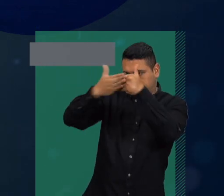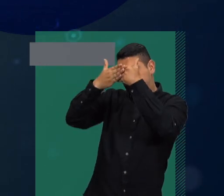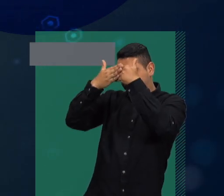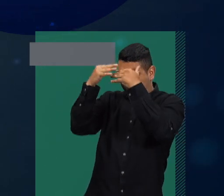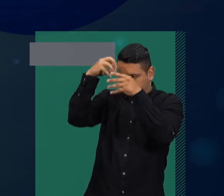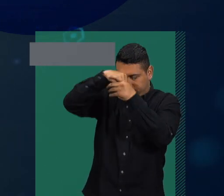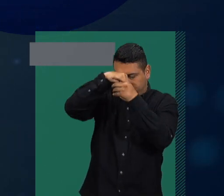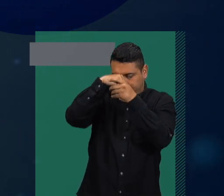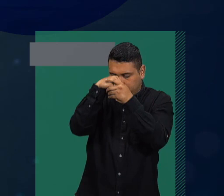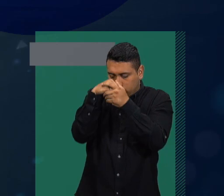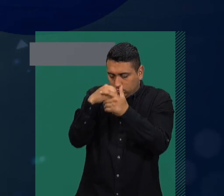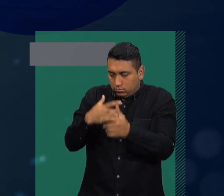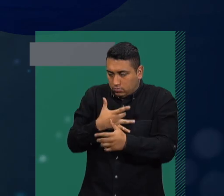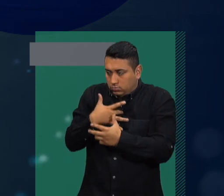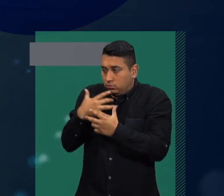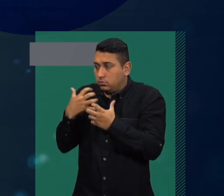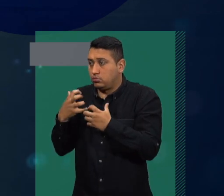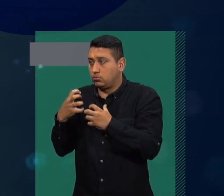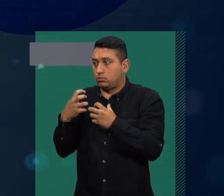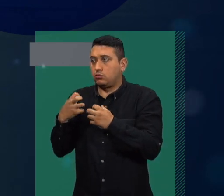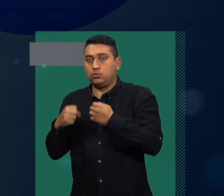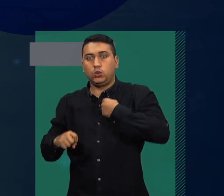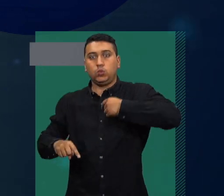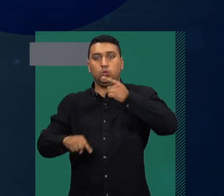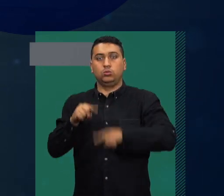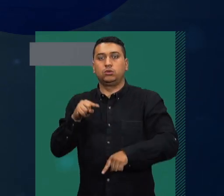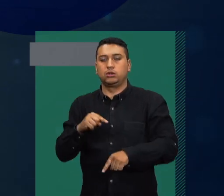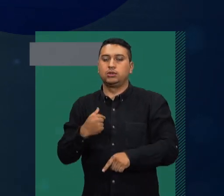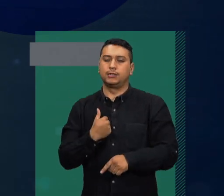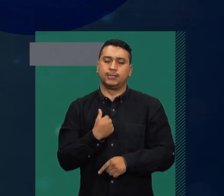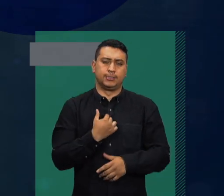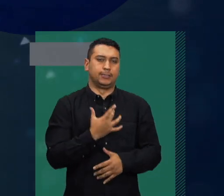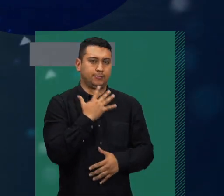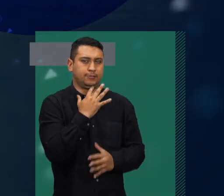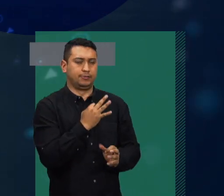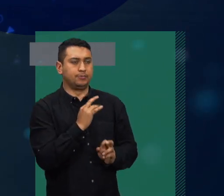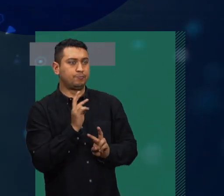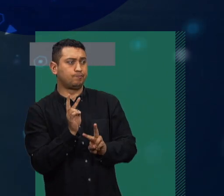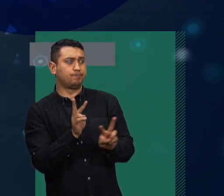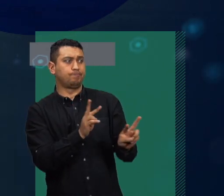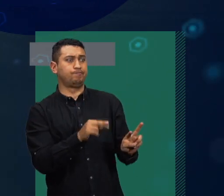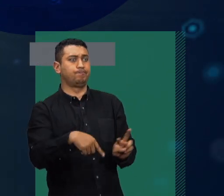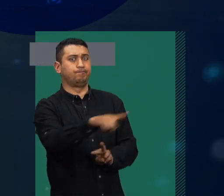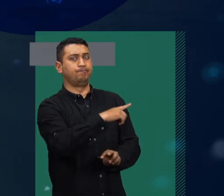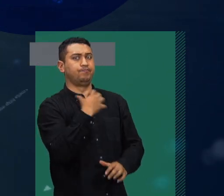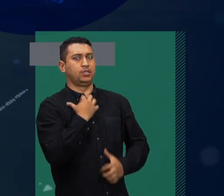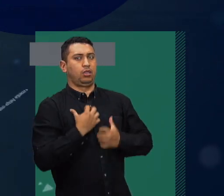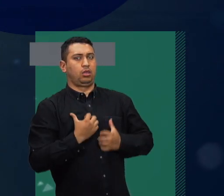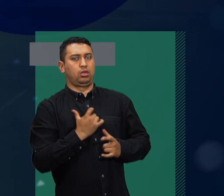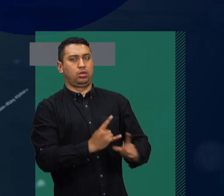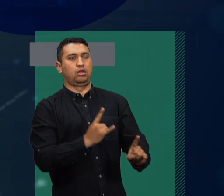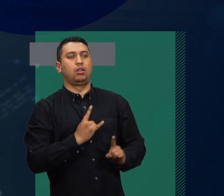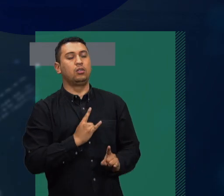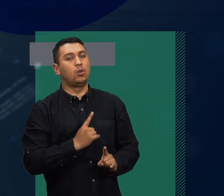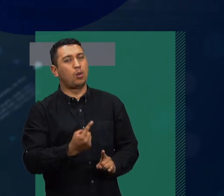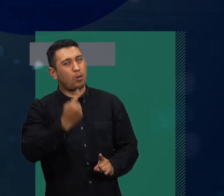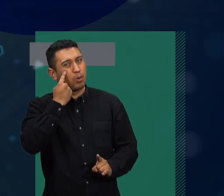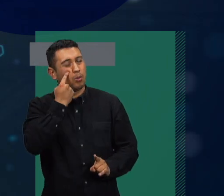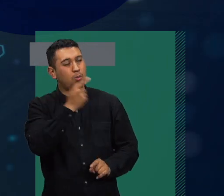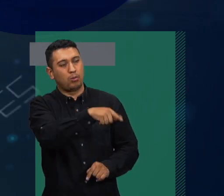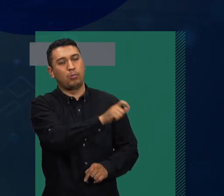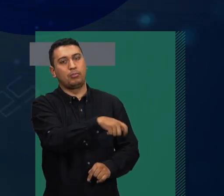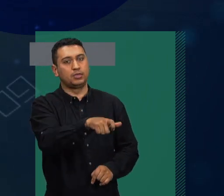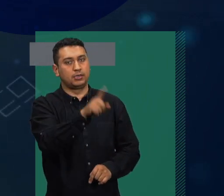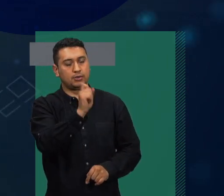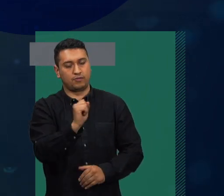miedo? Que aunque seguramente los síntomas están y aunque seguramente la pregunta está, la gente no tenga el lenguaje para